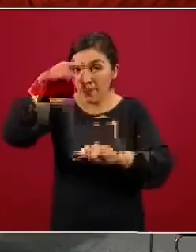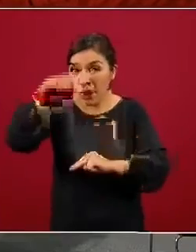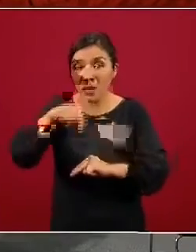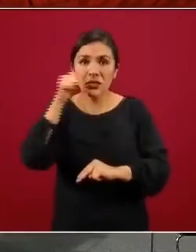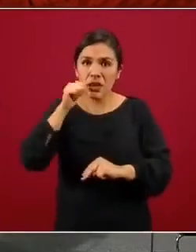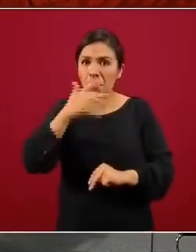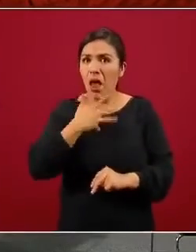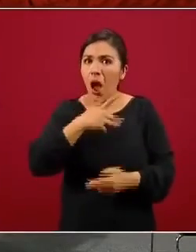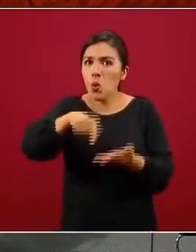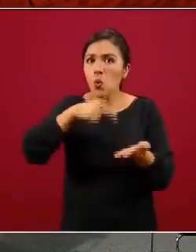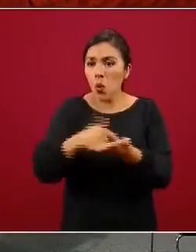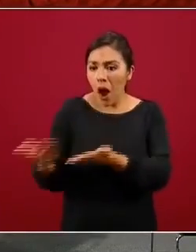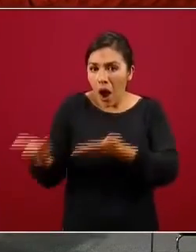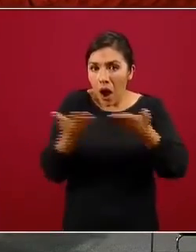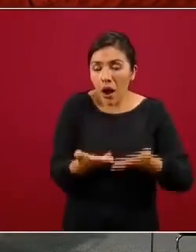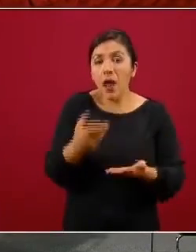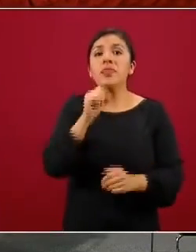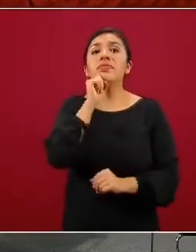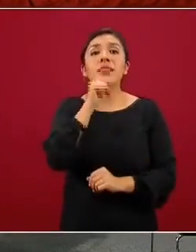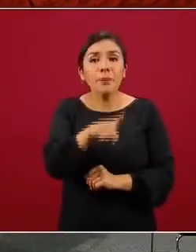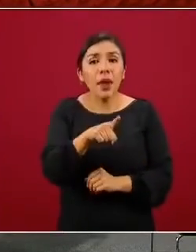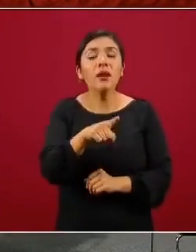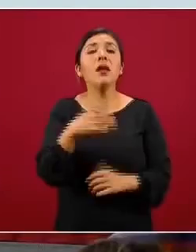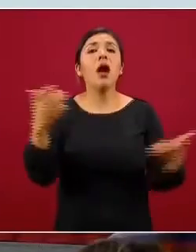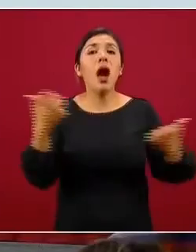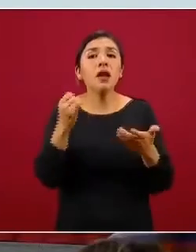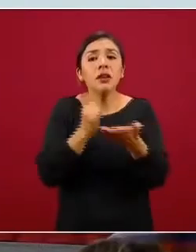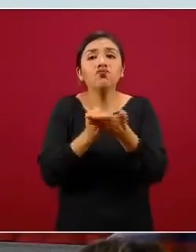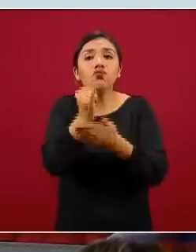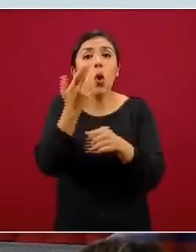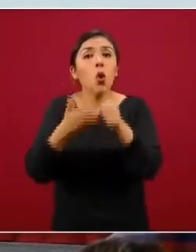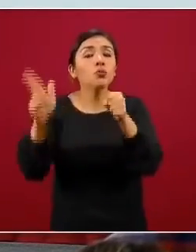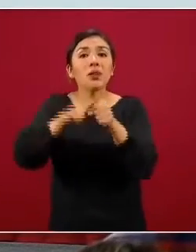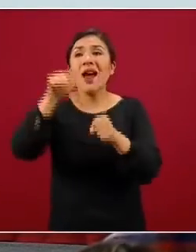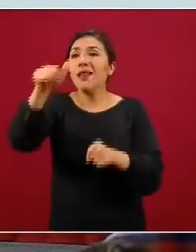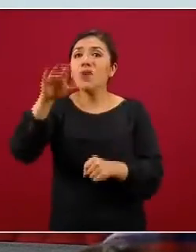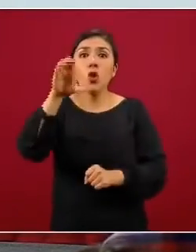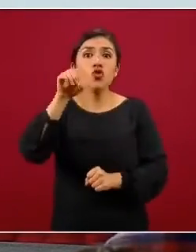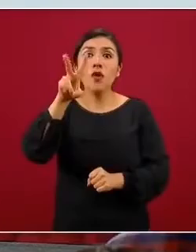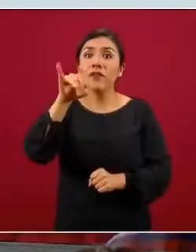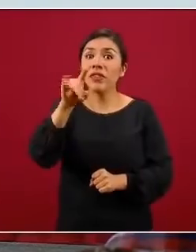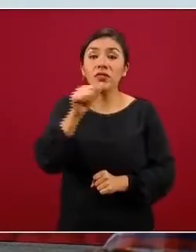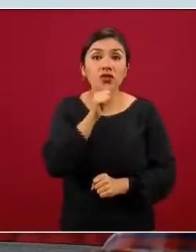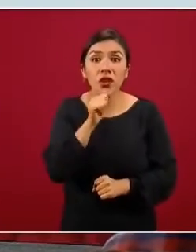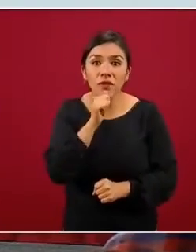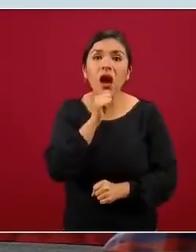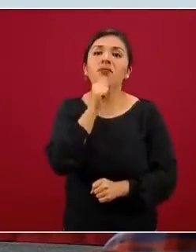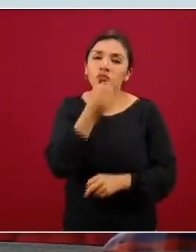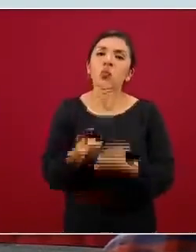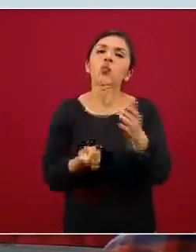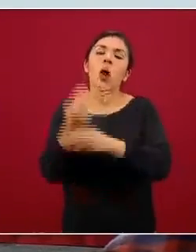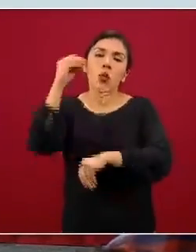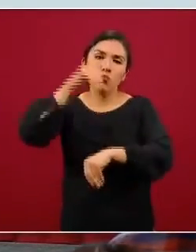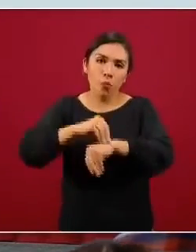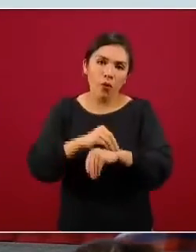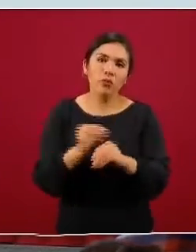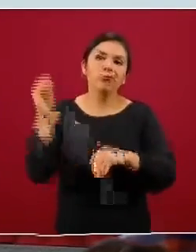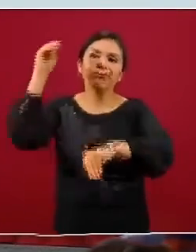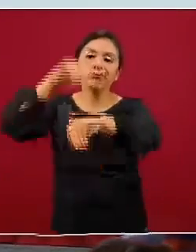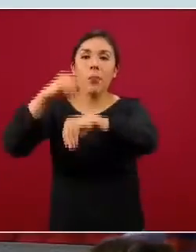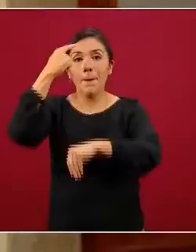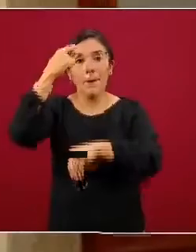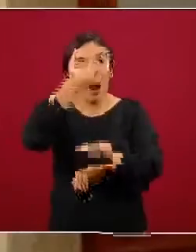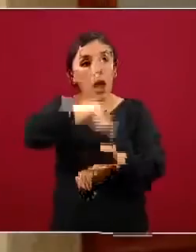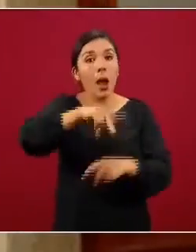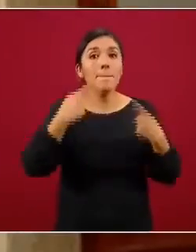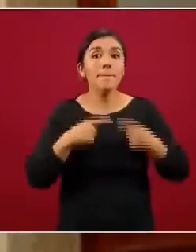siempre disponibles, sino además definiendo hospitales que no eran COVID, definiéndolos como COVID y poniéndolos a disposición del